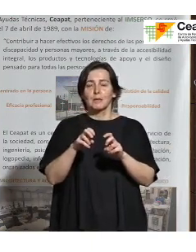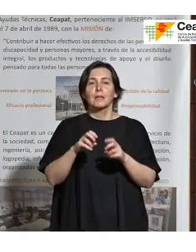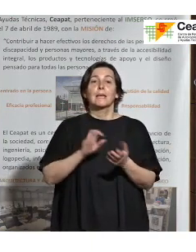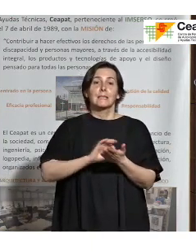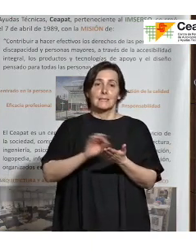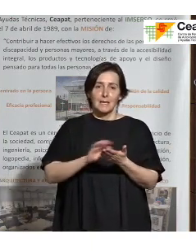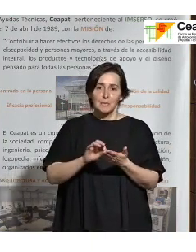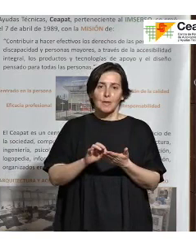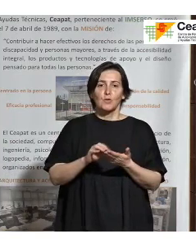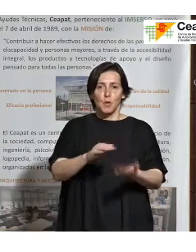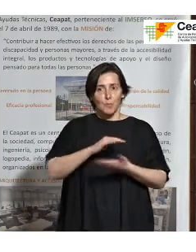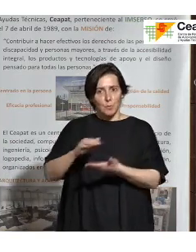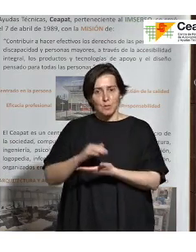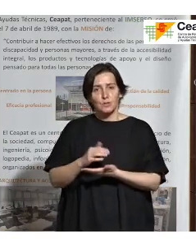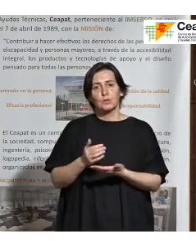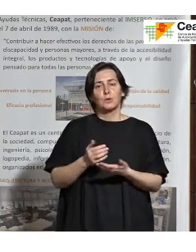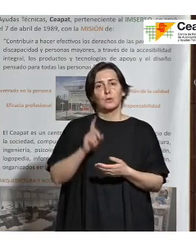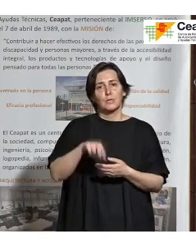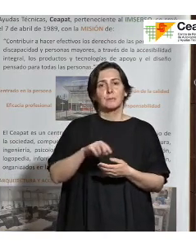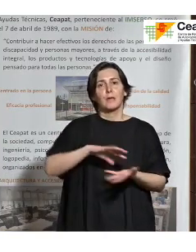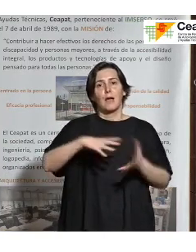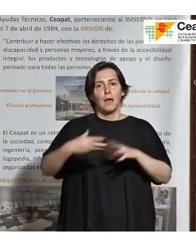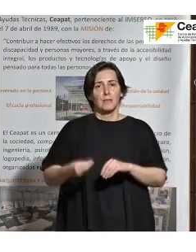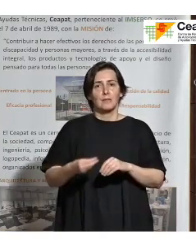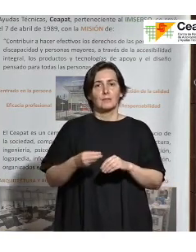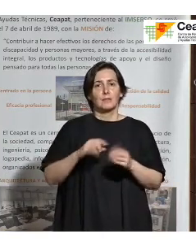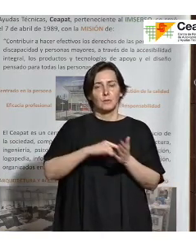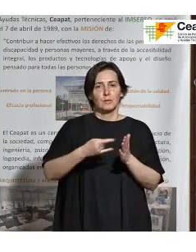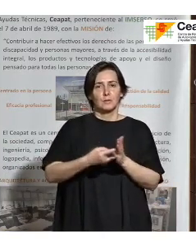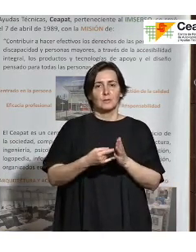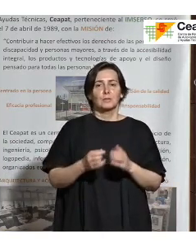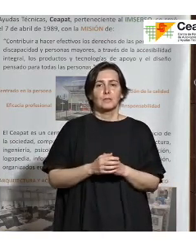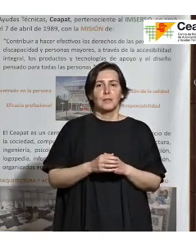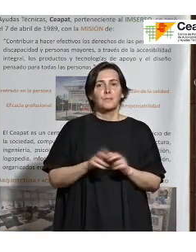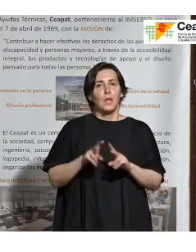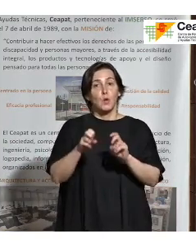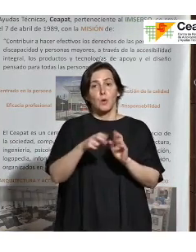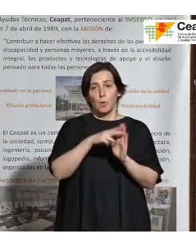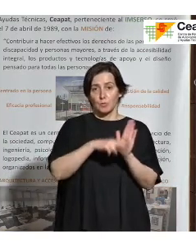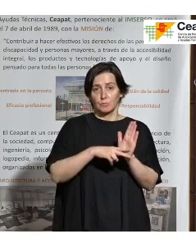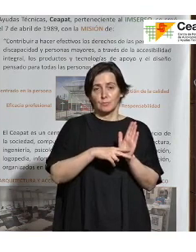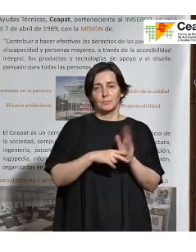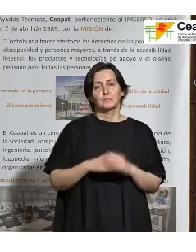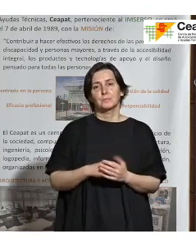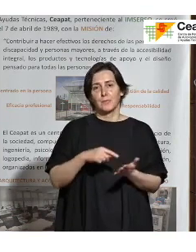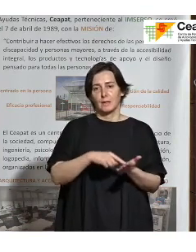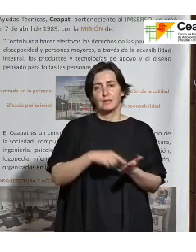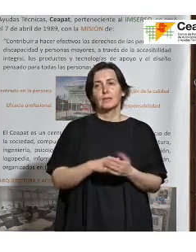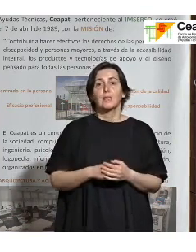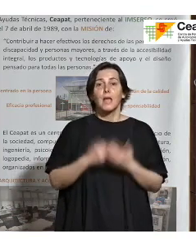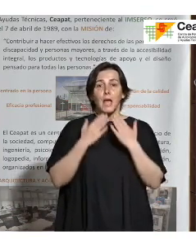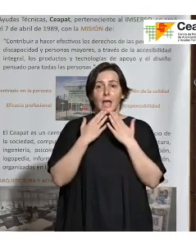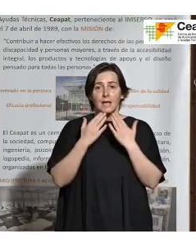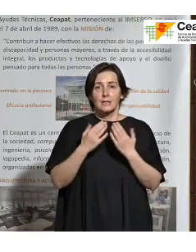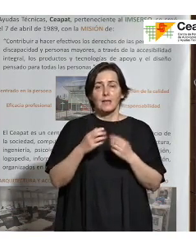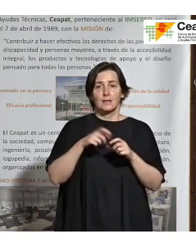como desde la parte de adaptación de la tecnología a los nuevos requerimientos muchas gracias a los